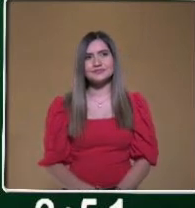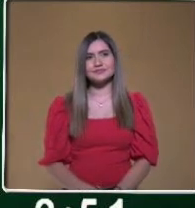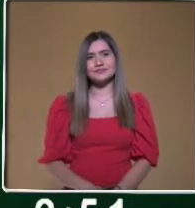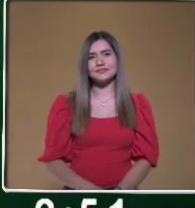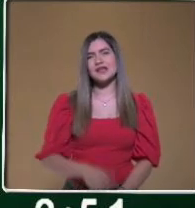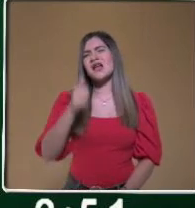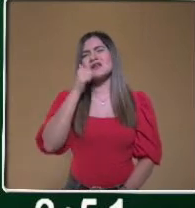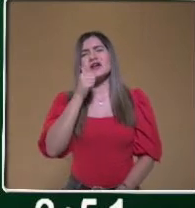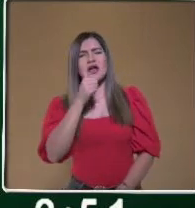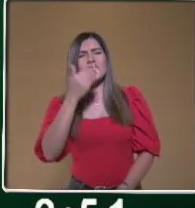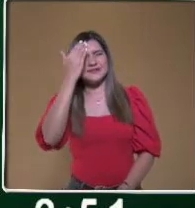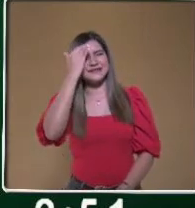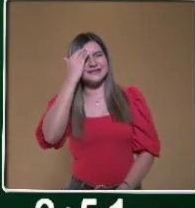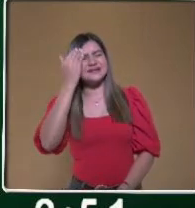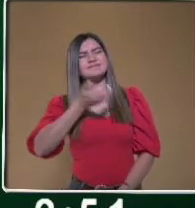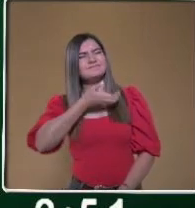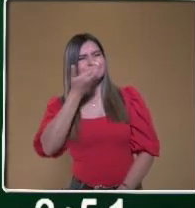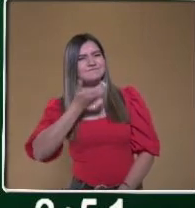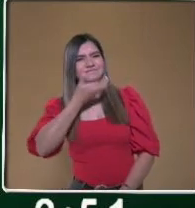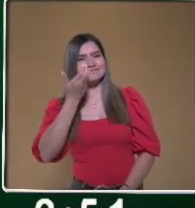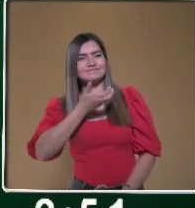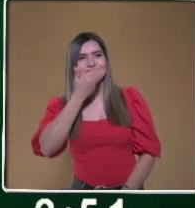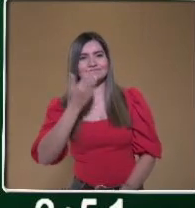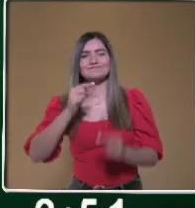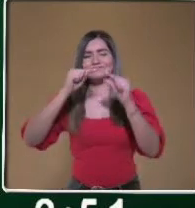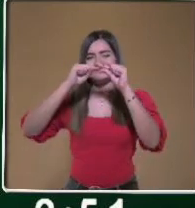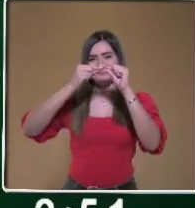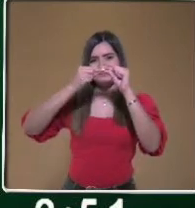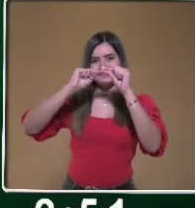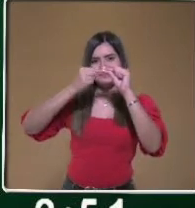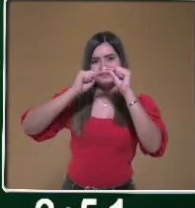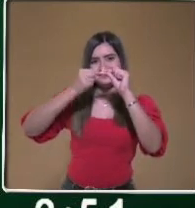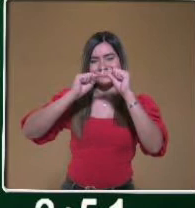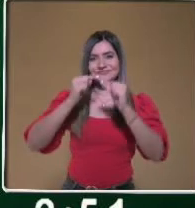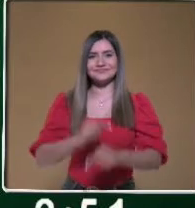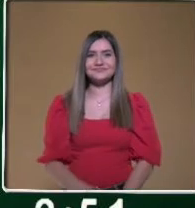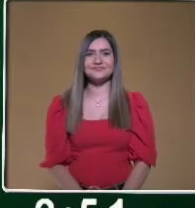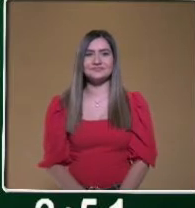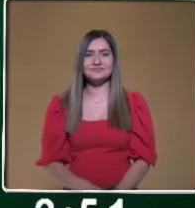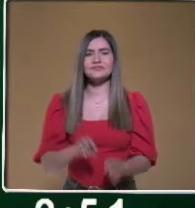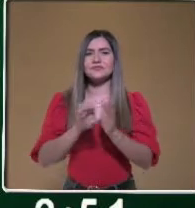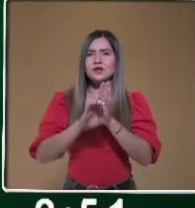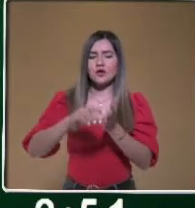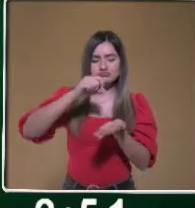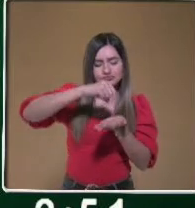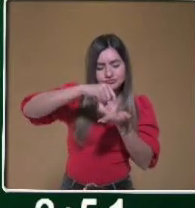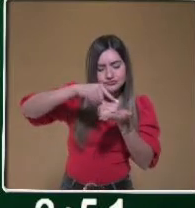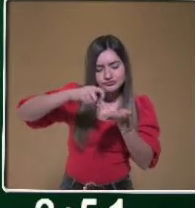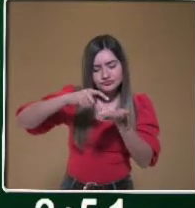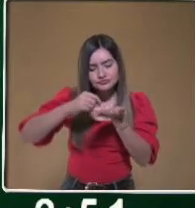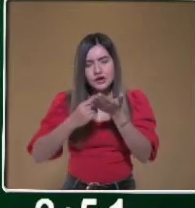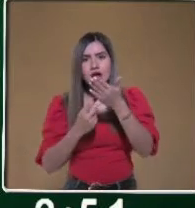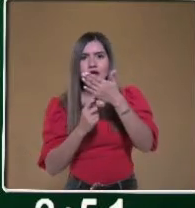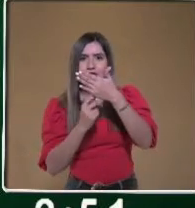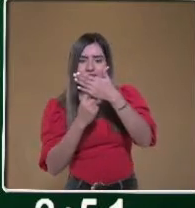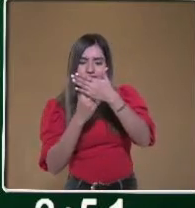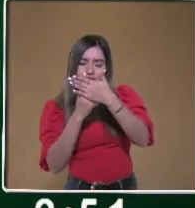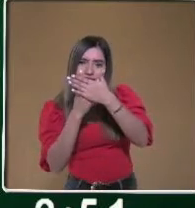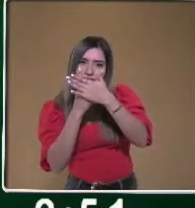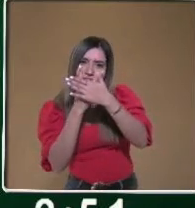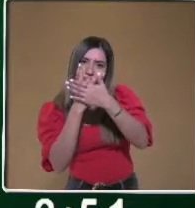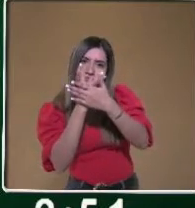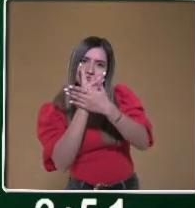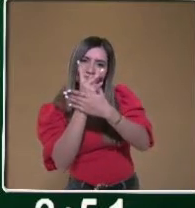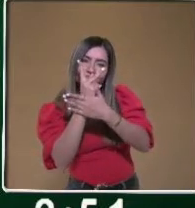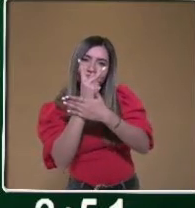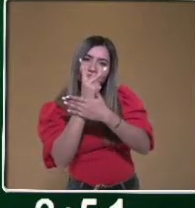practicamos en la escuela es el frijolito. Y bueno, cuando sembramos un frijolito podemos ver cómo crece y